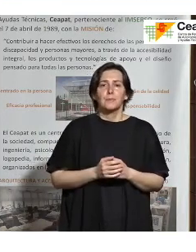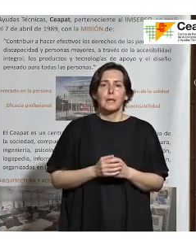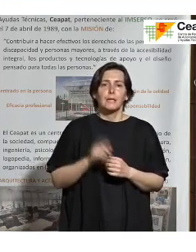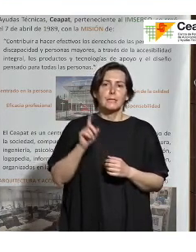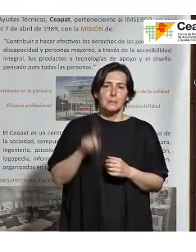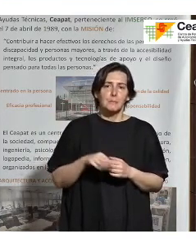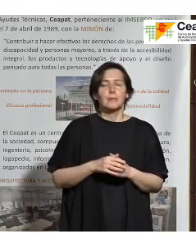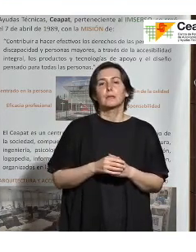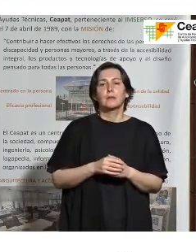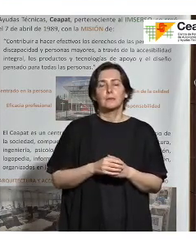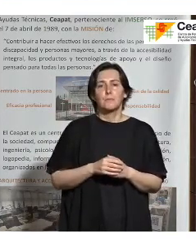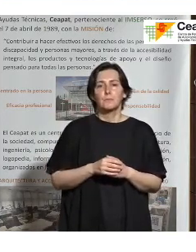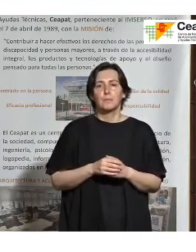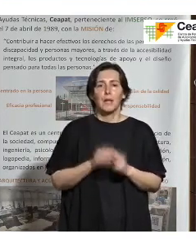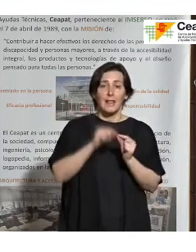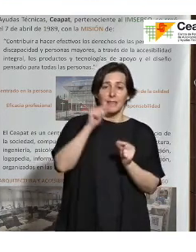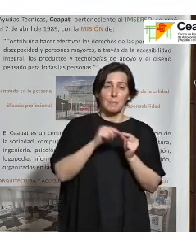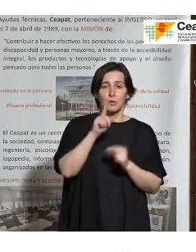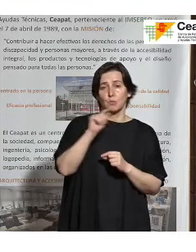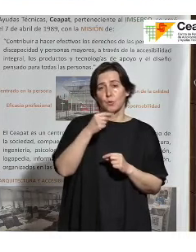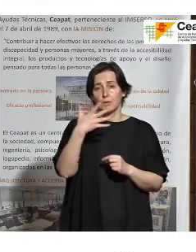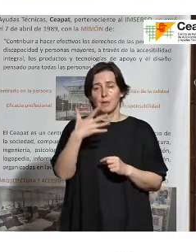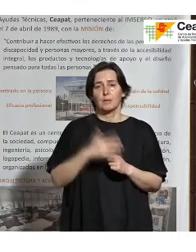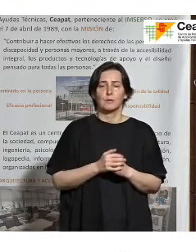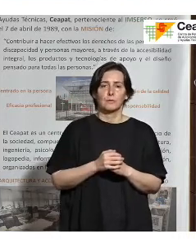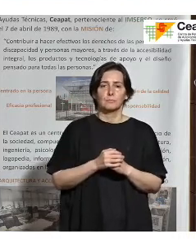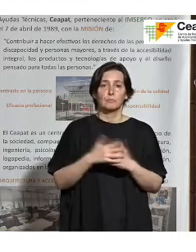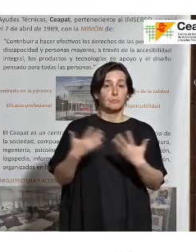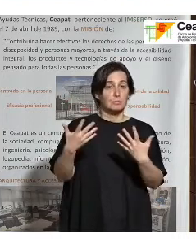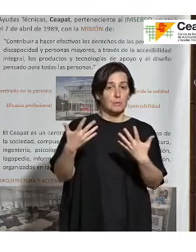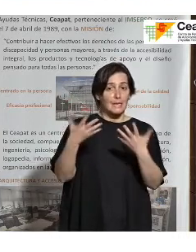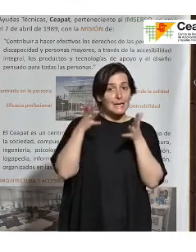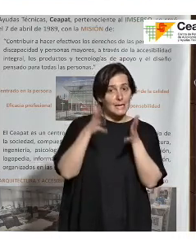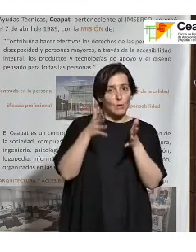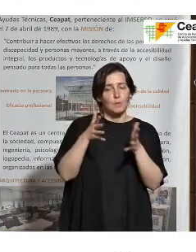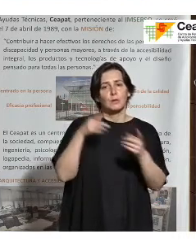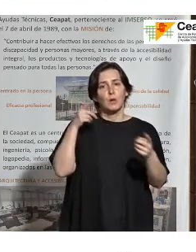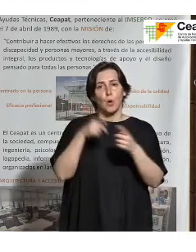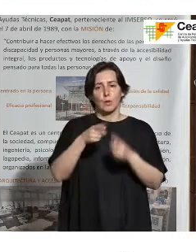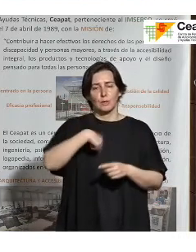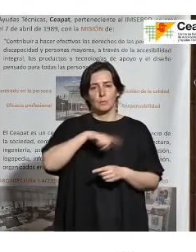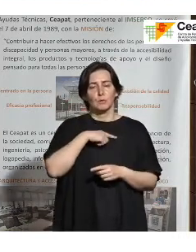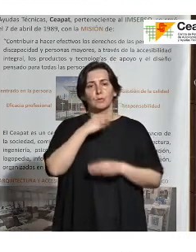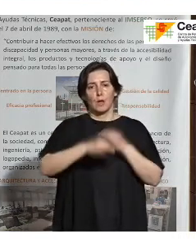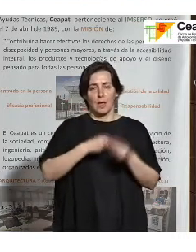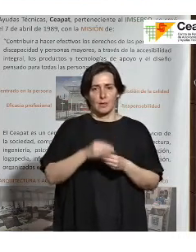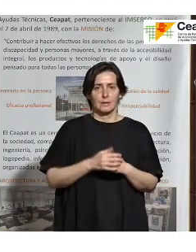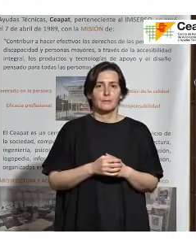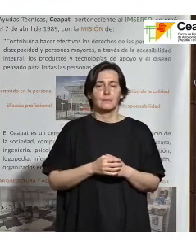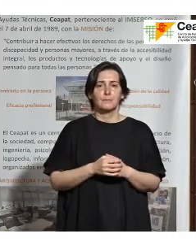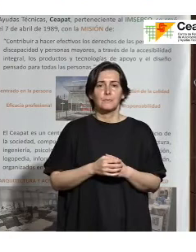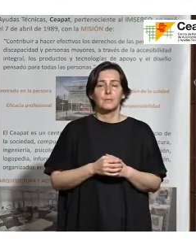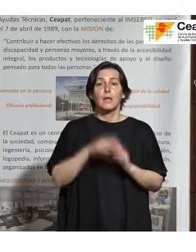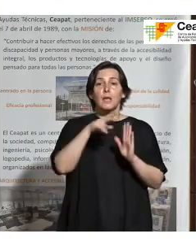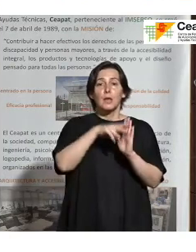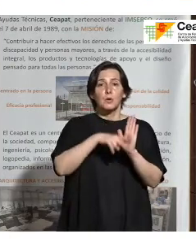tiene que ser un uno y medio. Bueno, en fin, vienen descritas todas estas recomendaciones para que las tengamos en cuenta. Y bueno, luego la